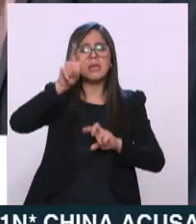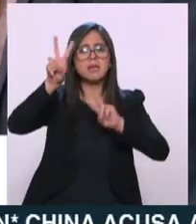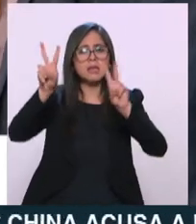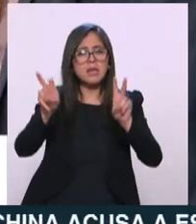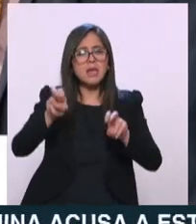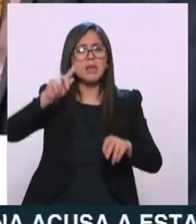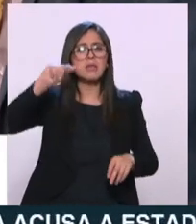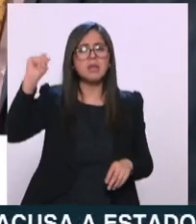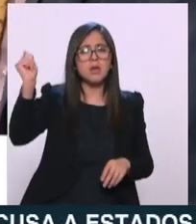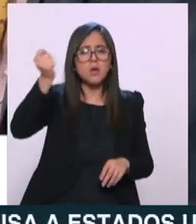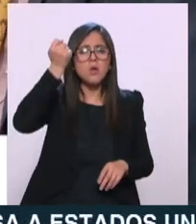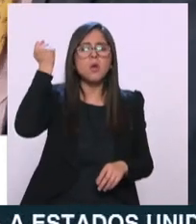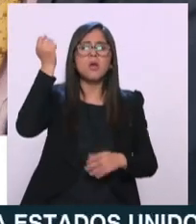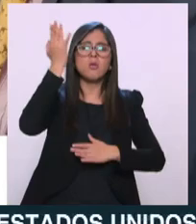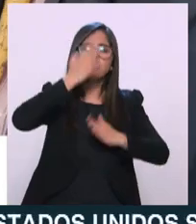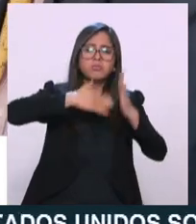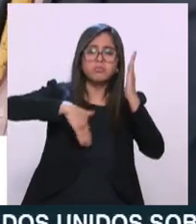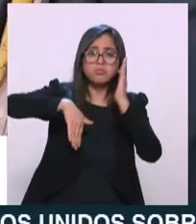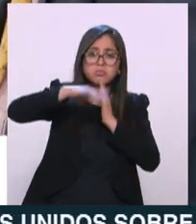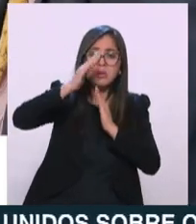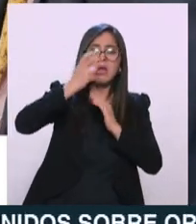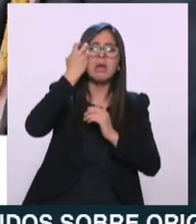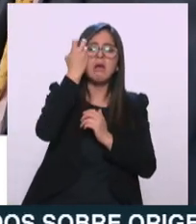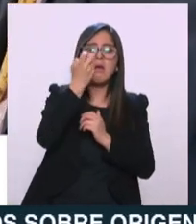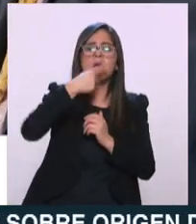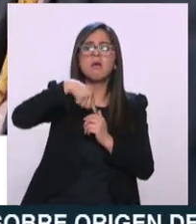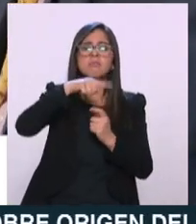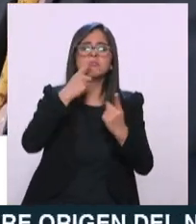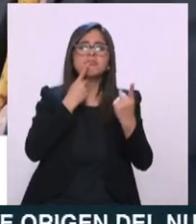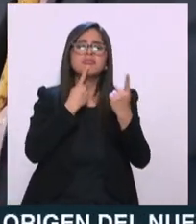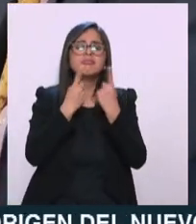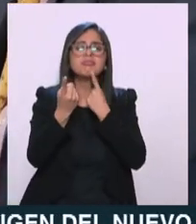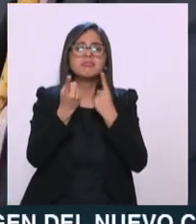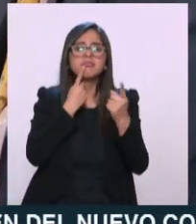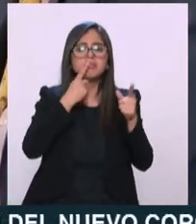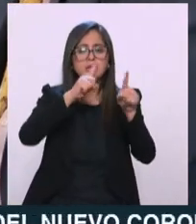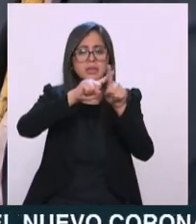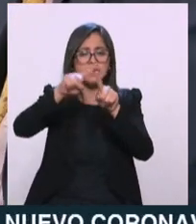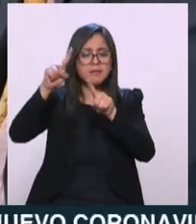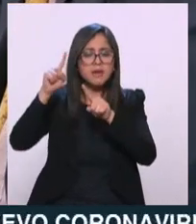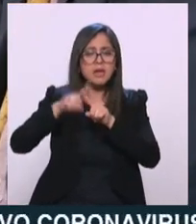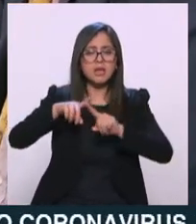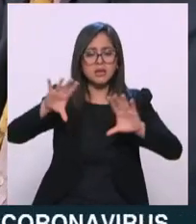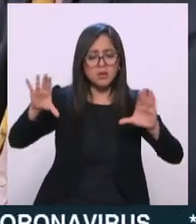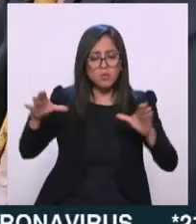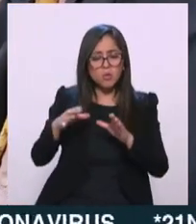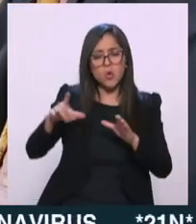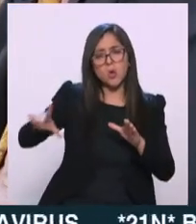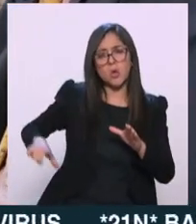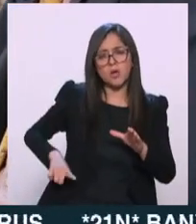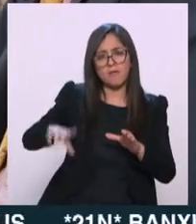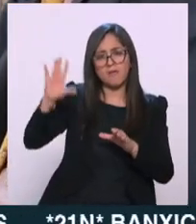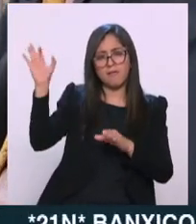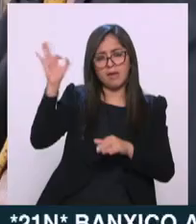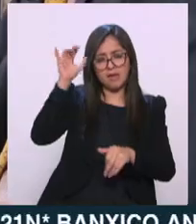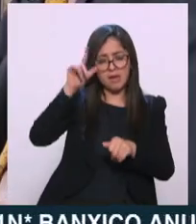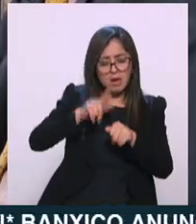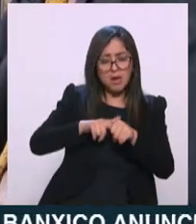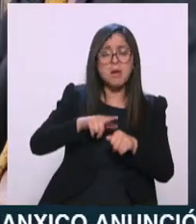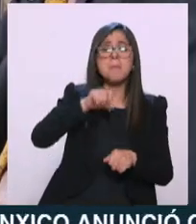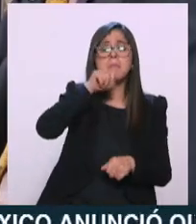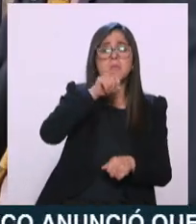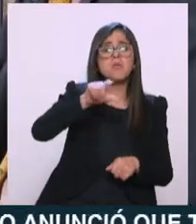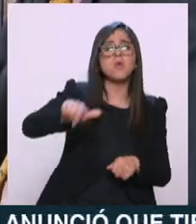Tecnológico de Vanguardia y de Innovación se discute también con los diferentes sectores del gobierno federal y con algunos también que